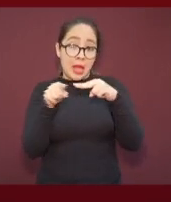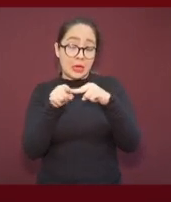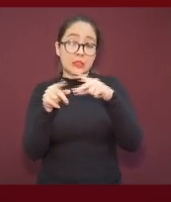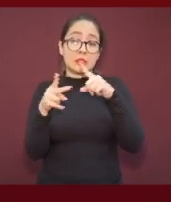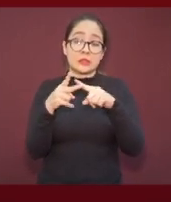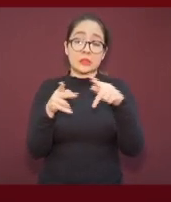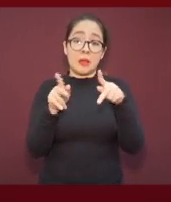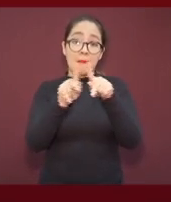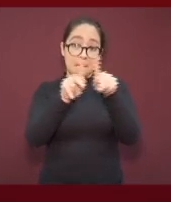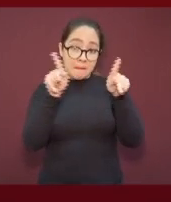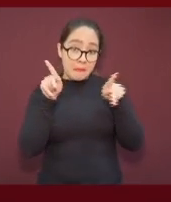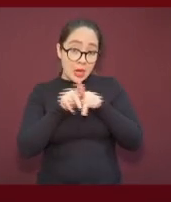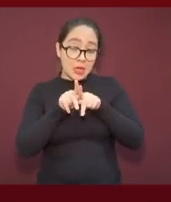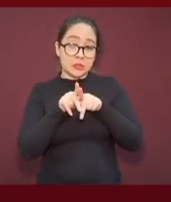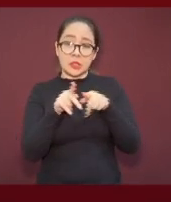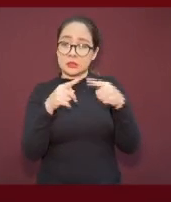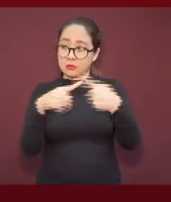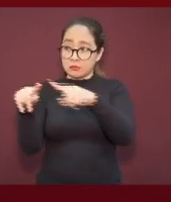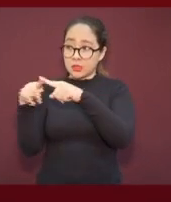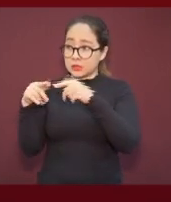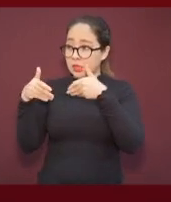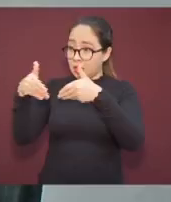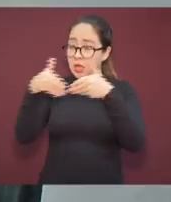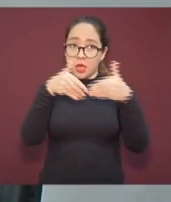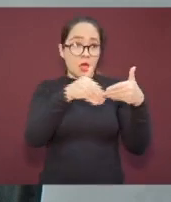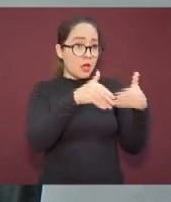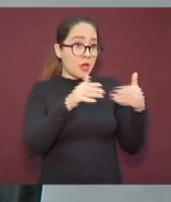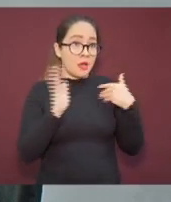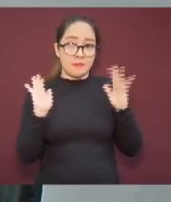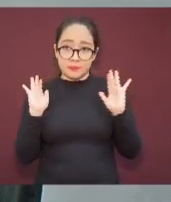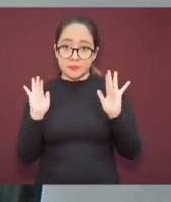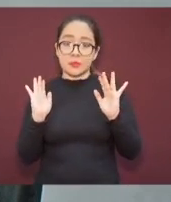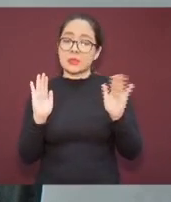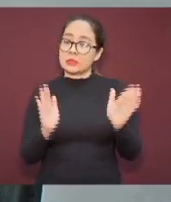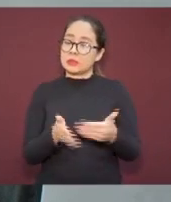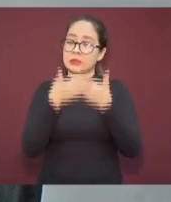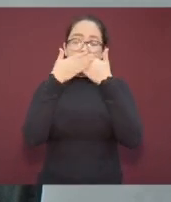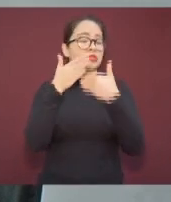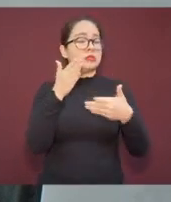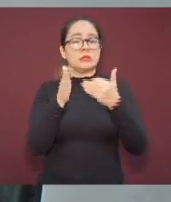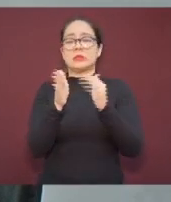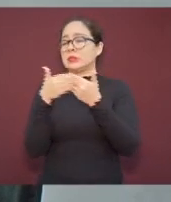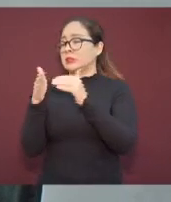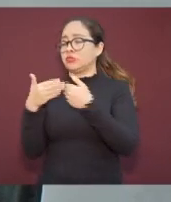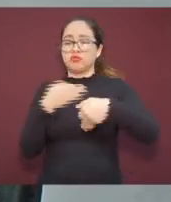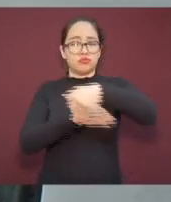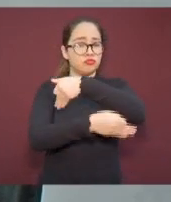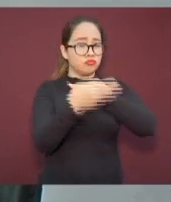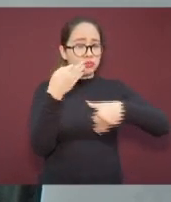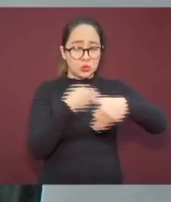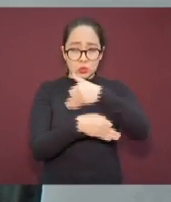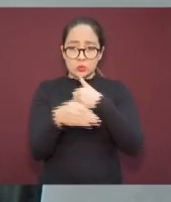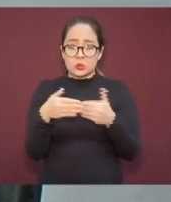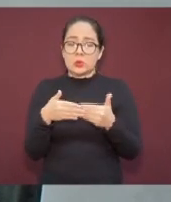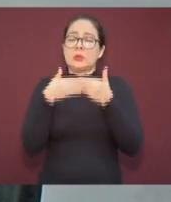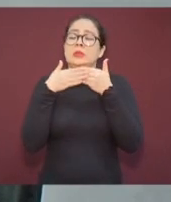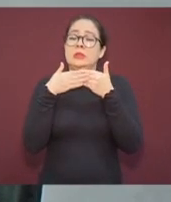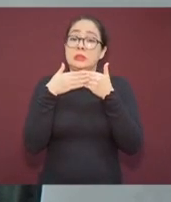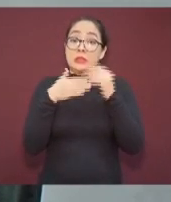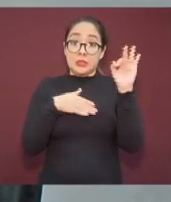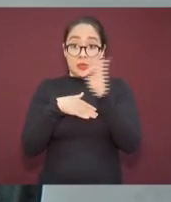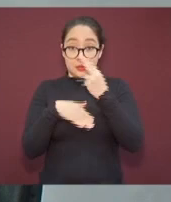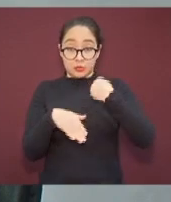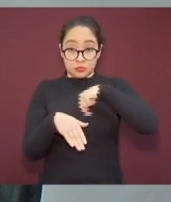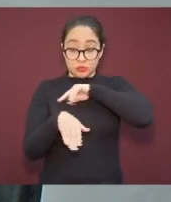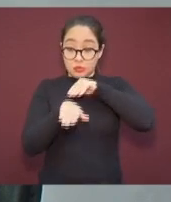plazas y espacios públicos. Si nos apegamos a estas medidas, los casos irán descendiendo poco a